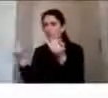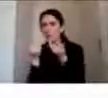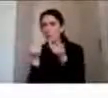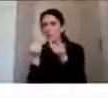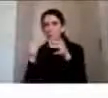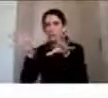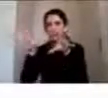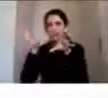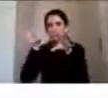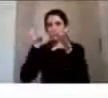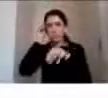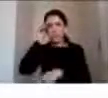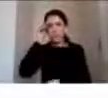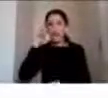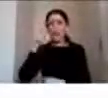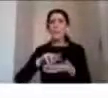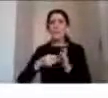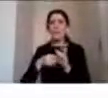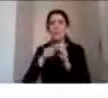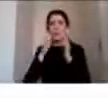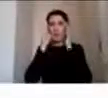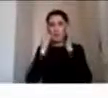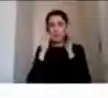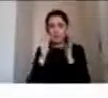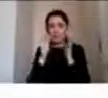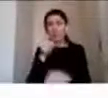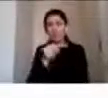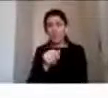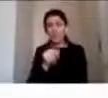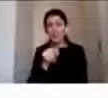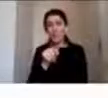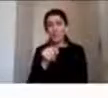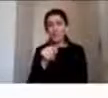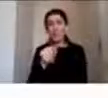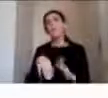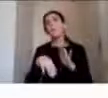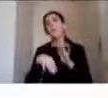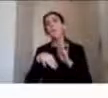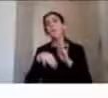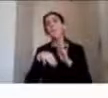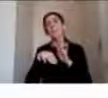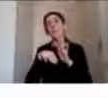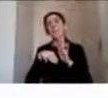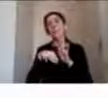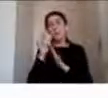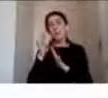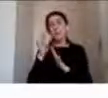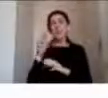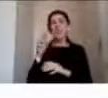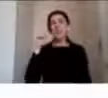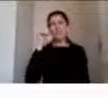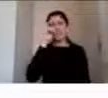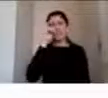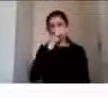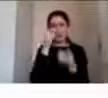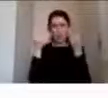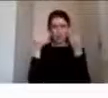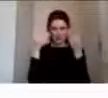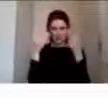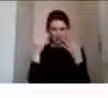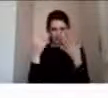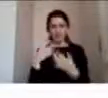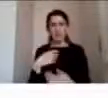atencionales entonces es mucho más probable que el aprendizaje resulte en una actividad de alta demanda y al ser también una actividad